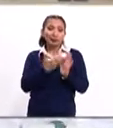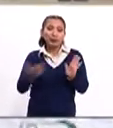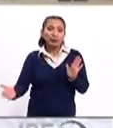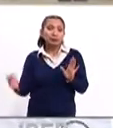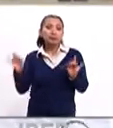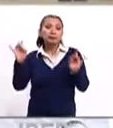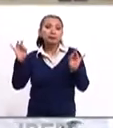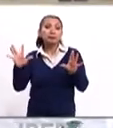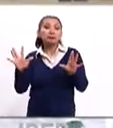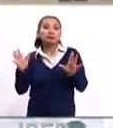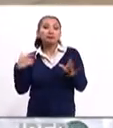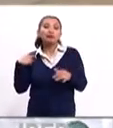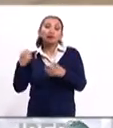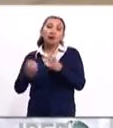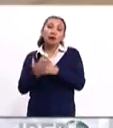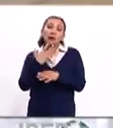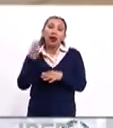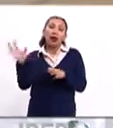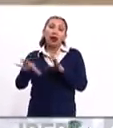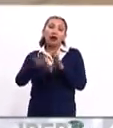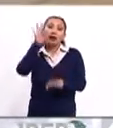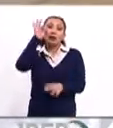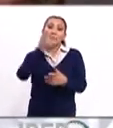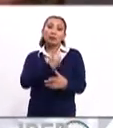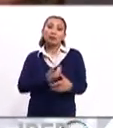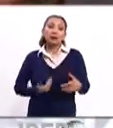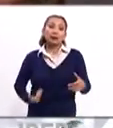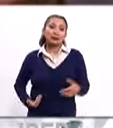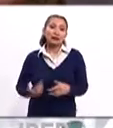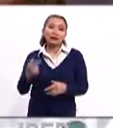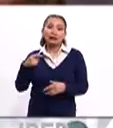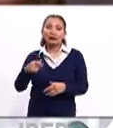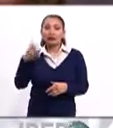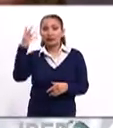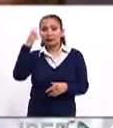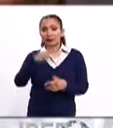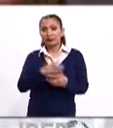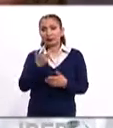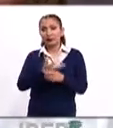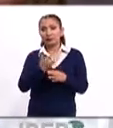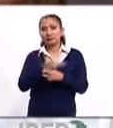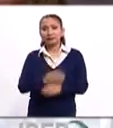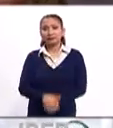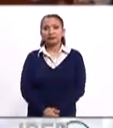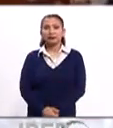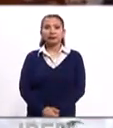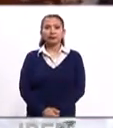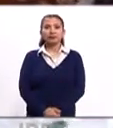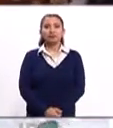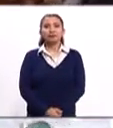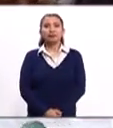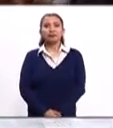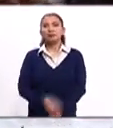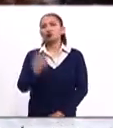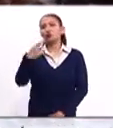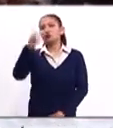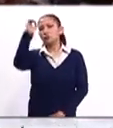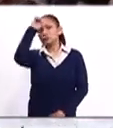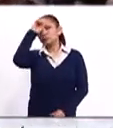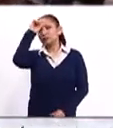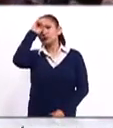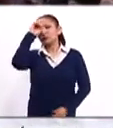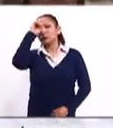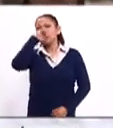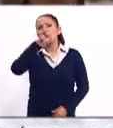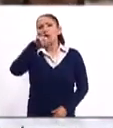va a atravesar la posible reelección del siguiente año el presidente de los Estados Unidos. Desde tu perspectiva,